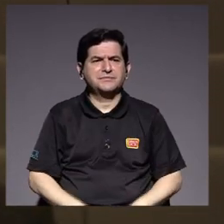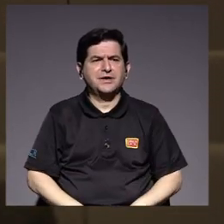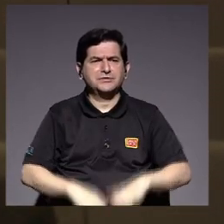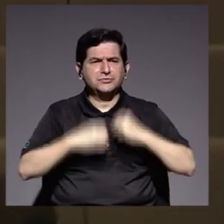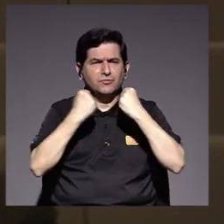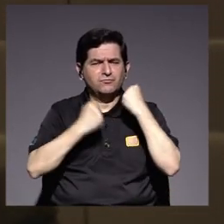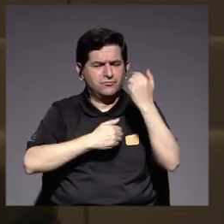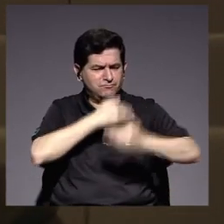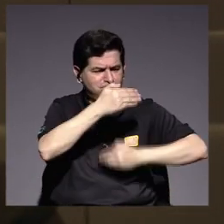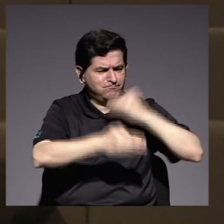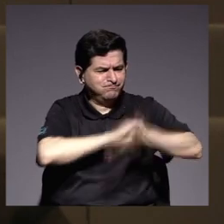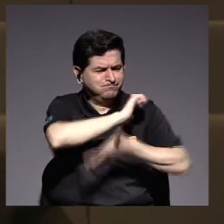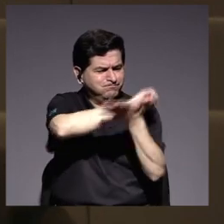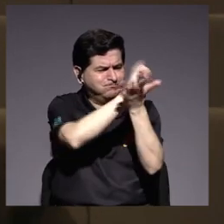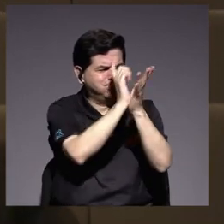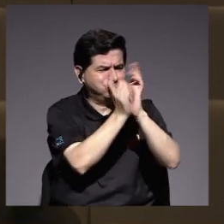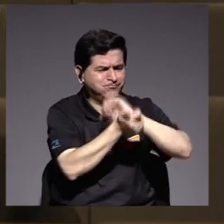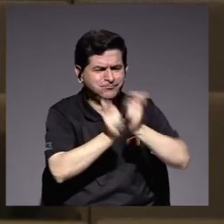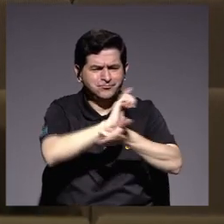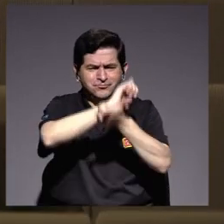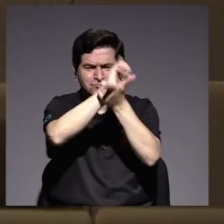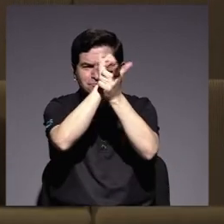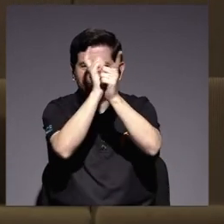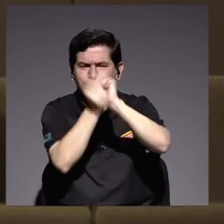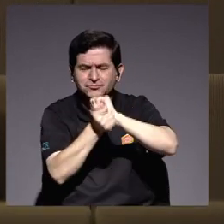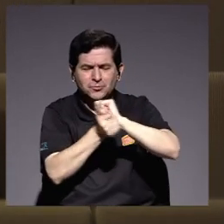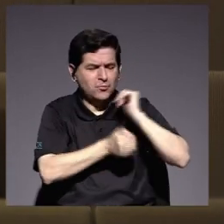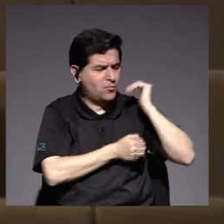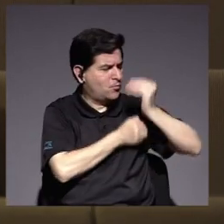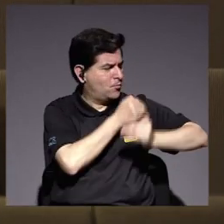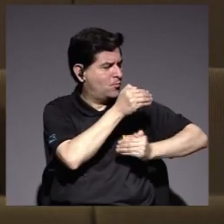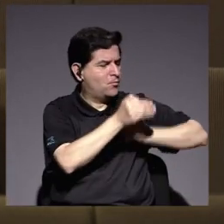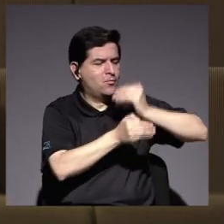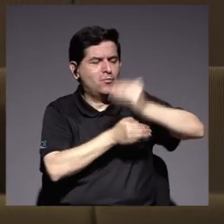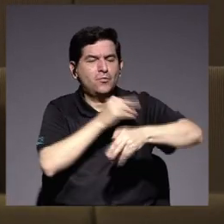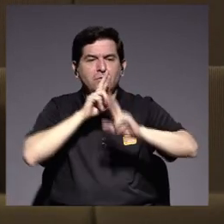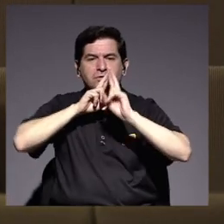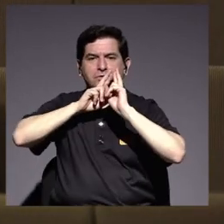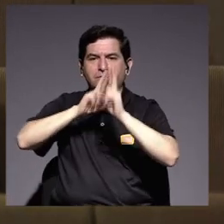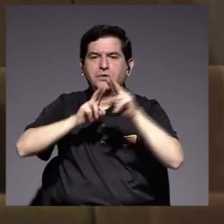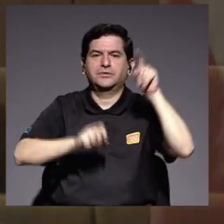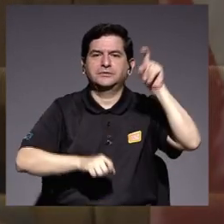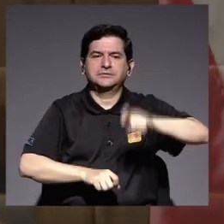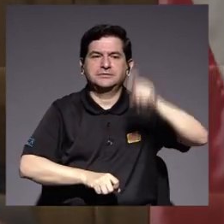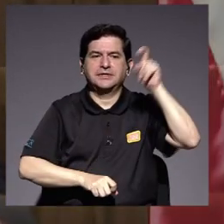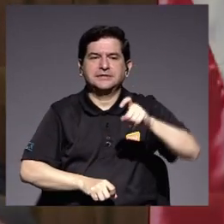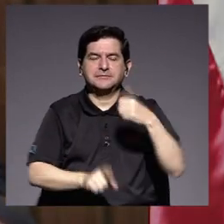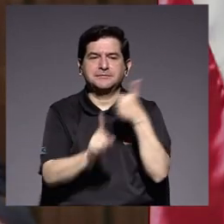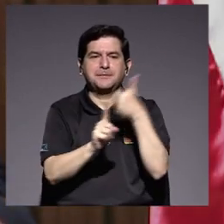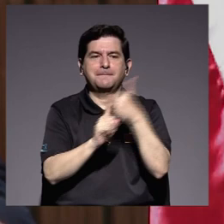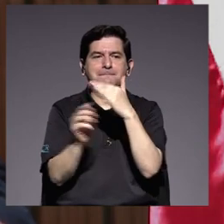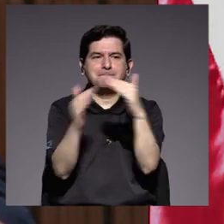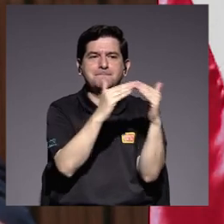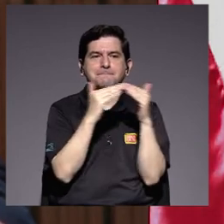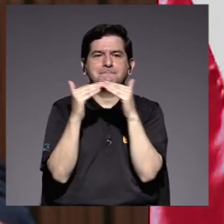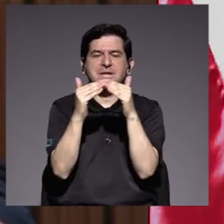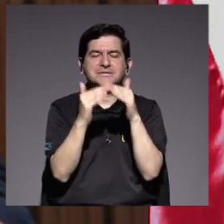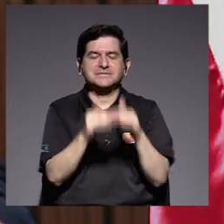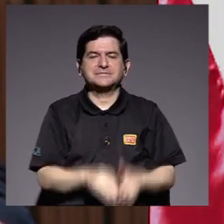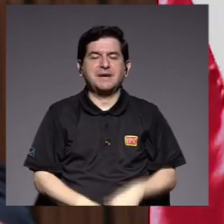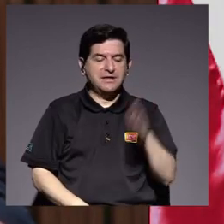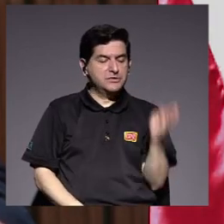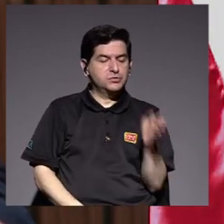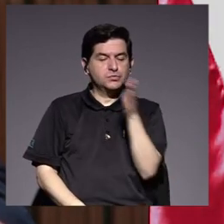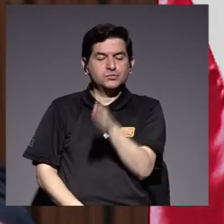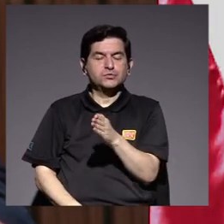intenso proceso de transformación y evolución siempre respondiendo a las necesidades que la propia comunidad sureña ha